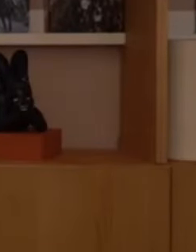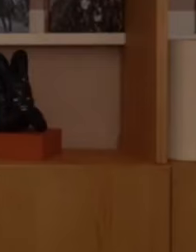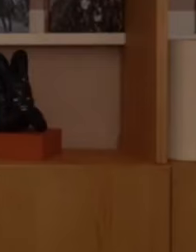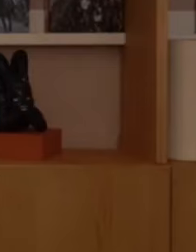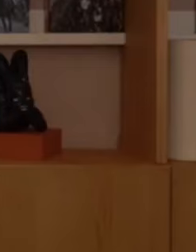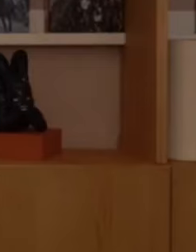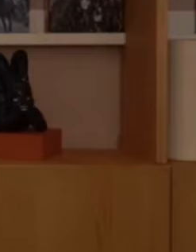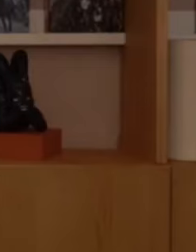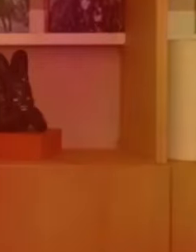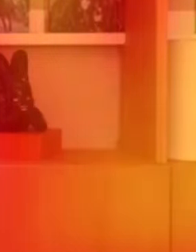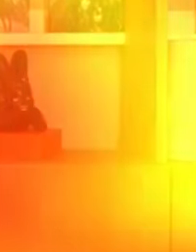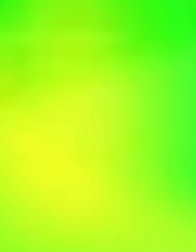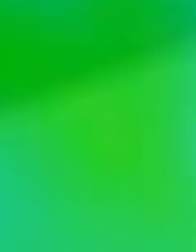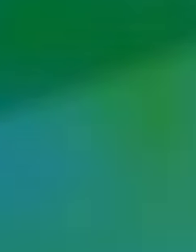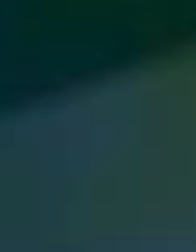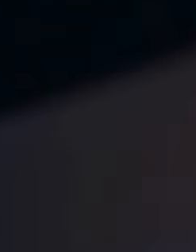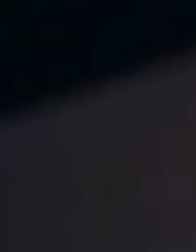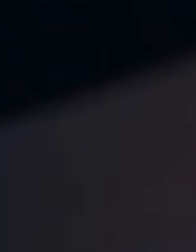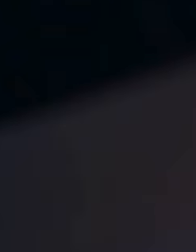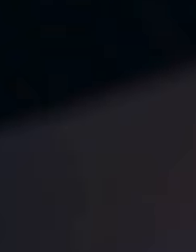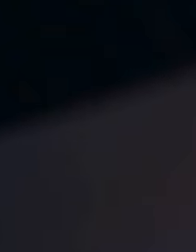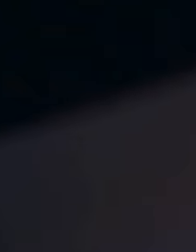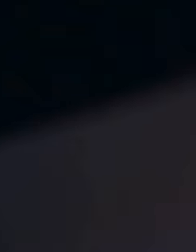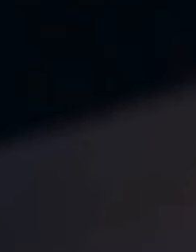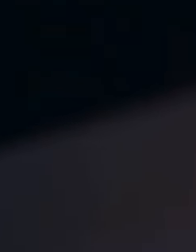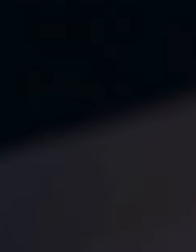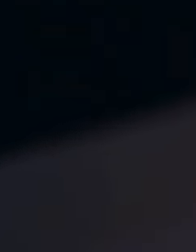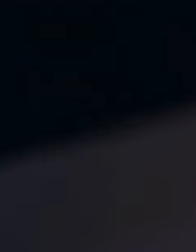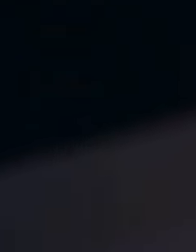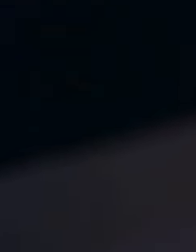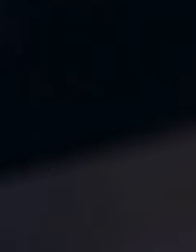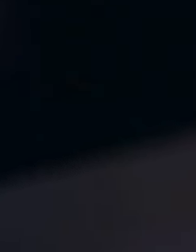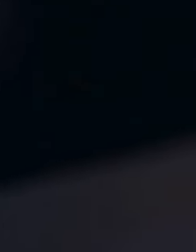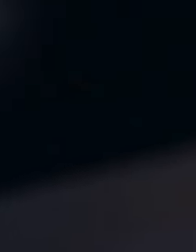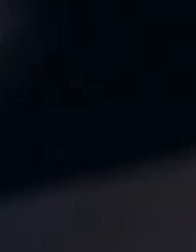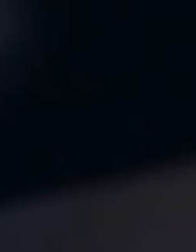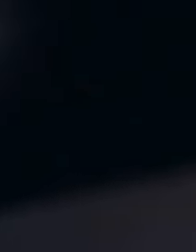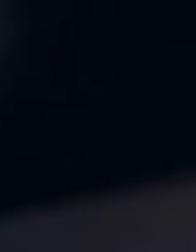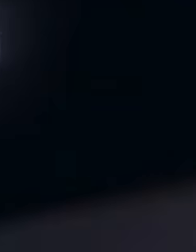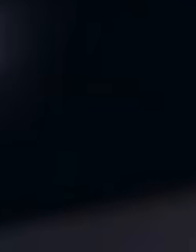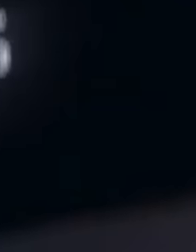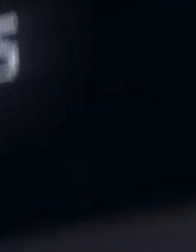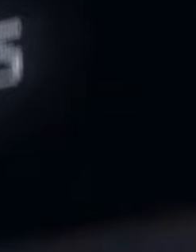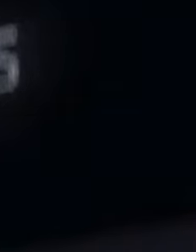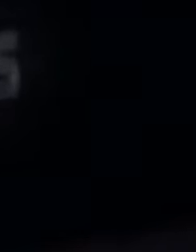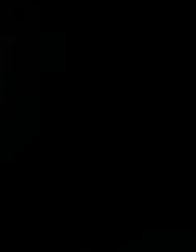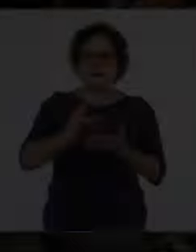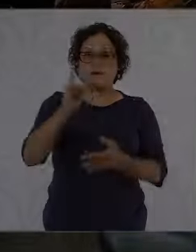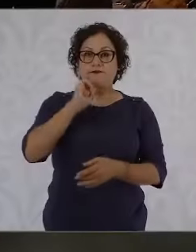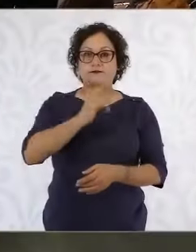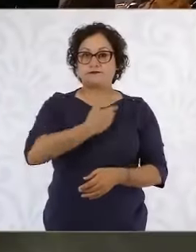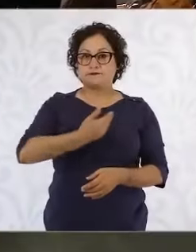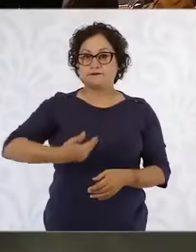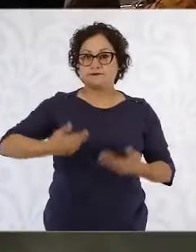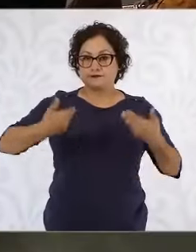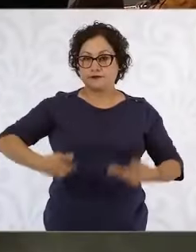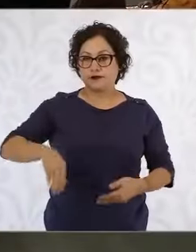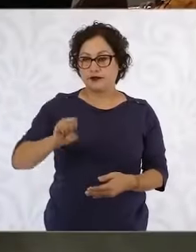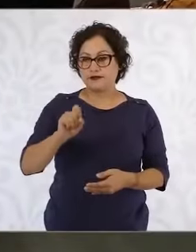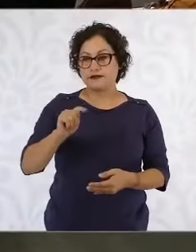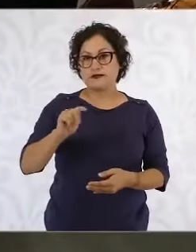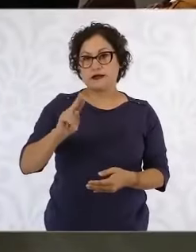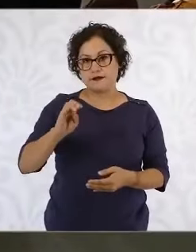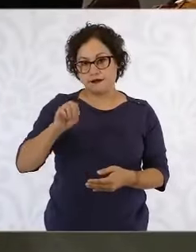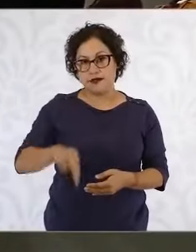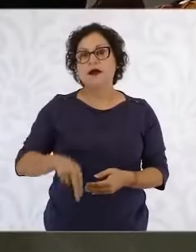en el próximo video. Síguenos, dale me gusta y comparte el video. Vanguardia Veracruz. Volviendo